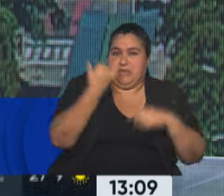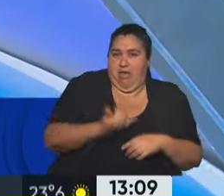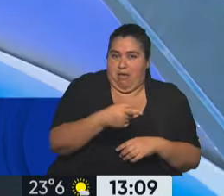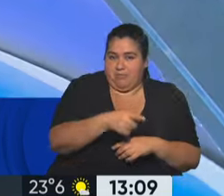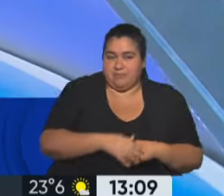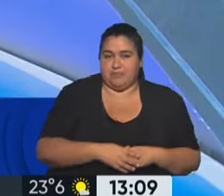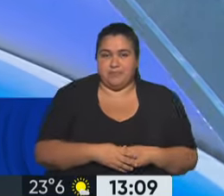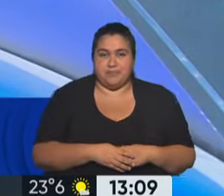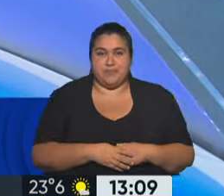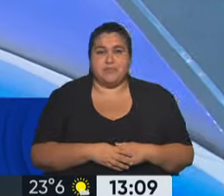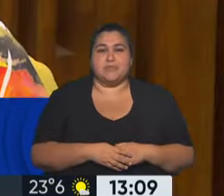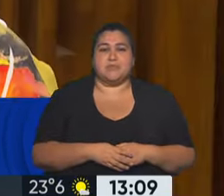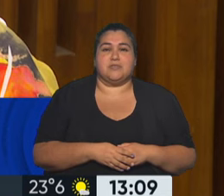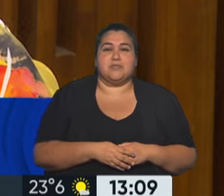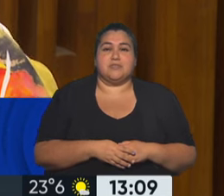vemos la nota. Vemos.